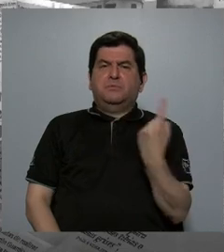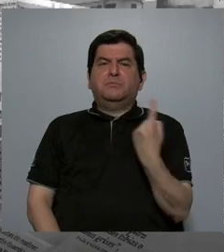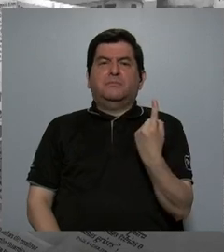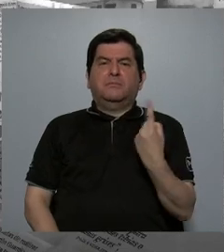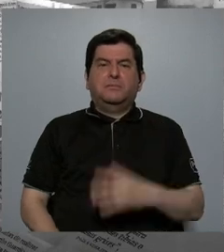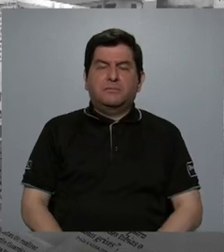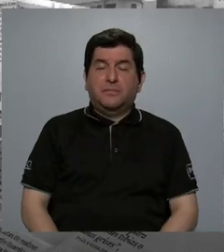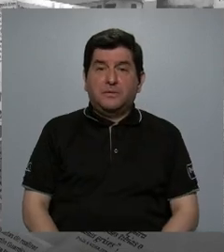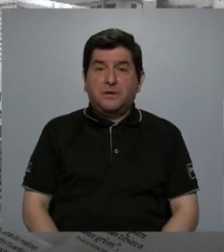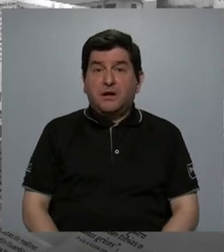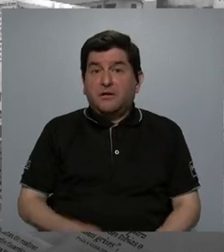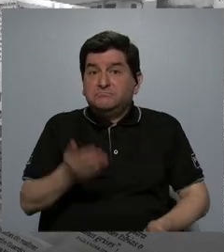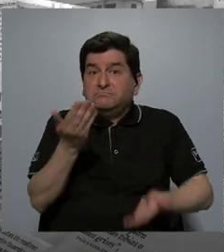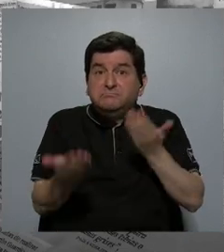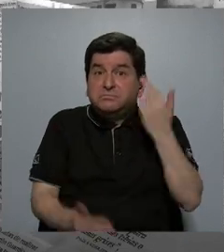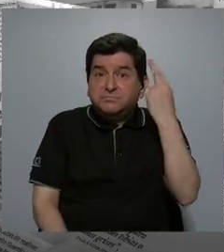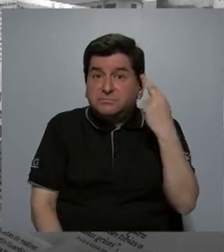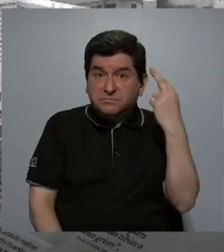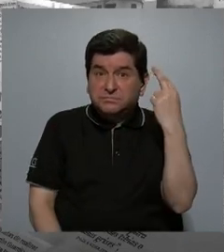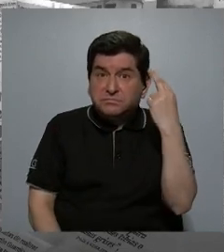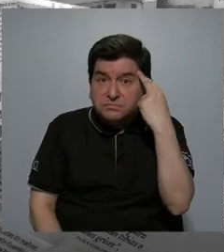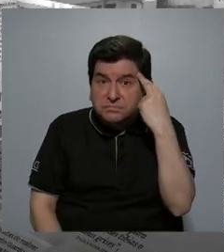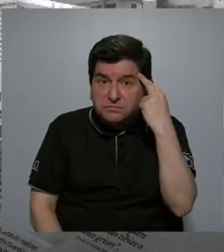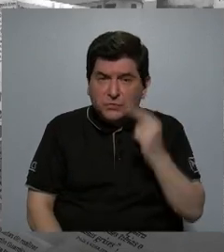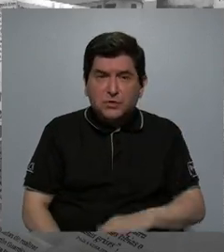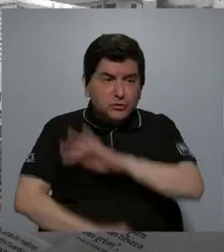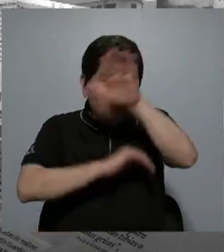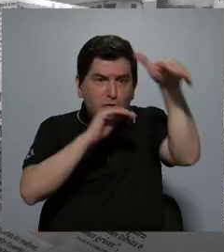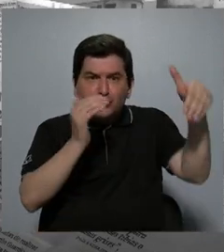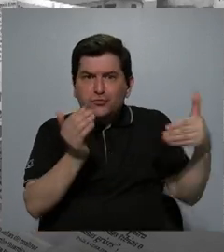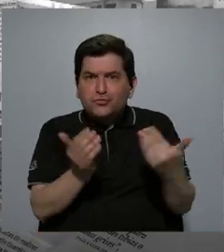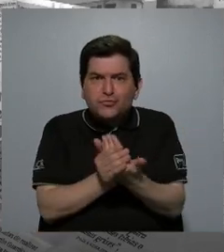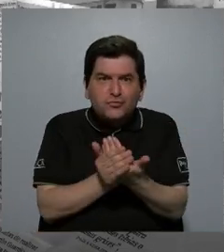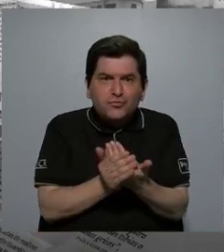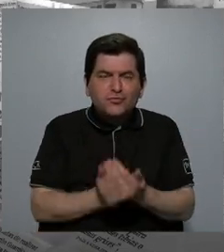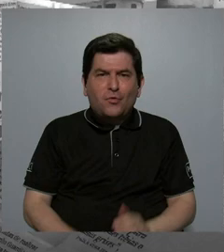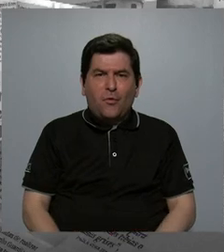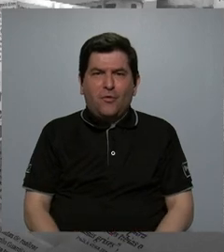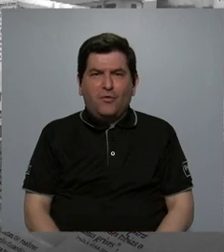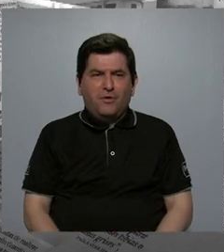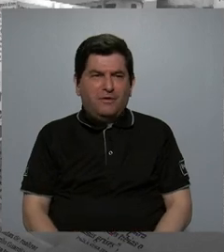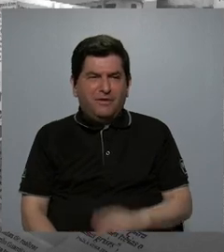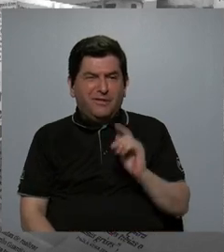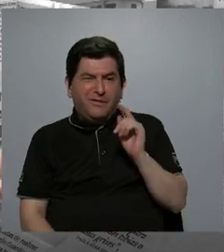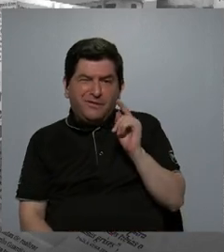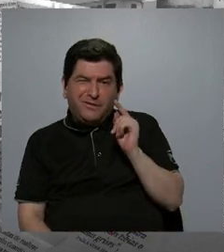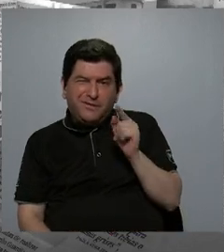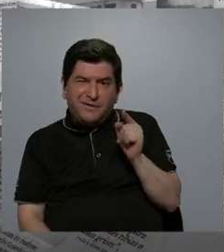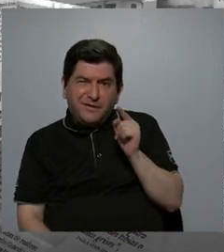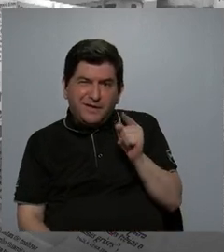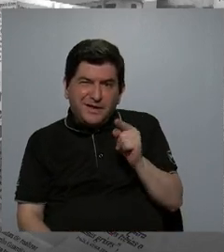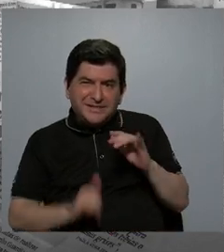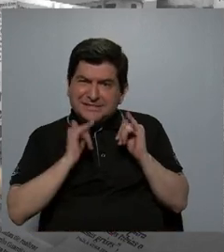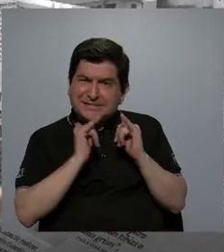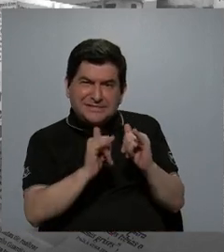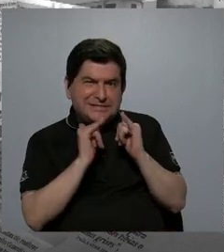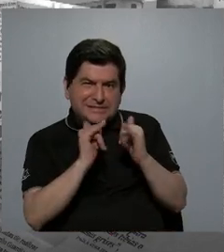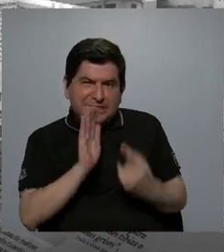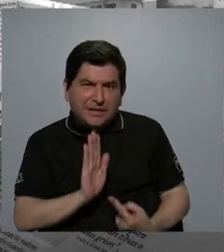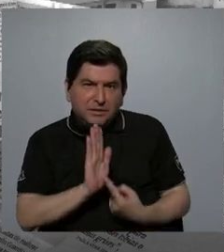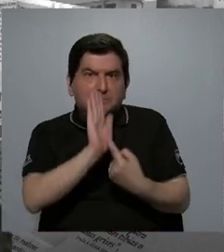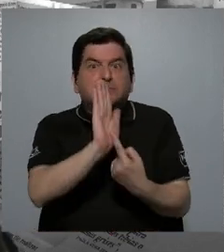¿Será a raíz precisamente de toda esa desigualdad que se